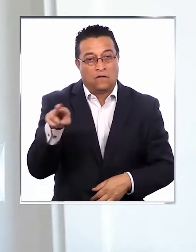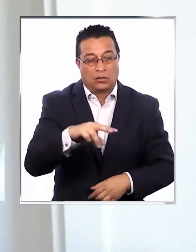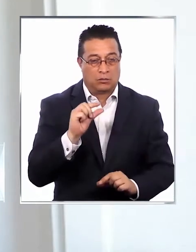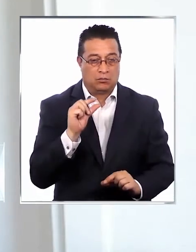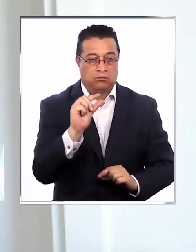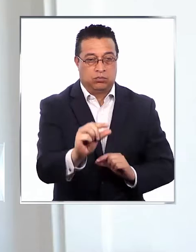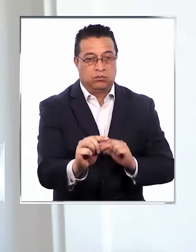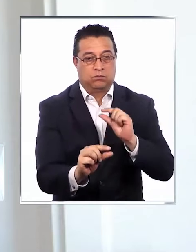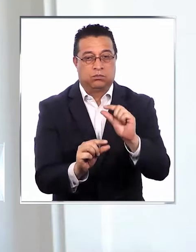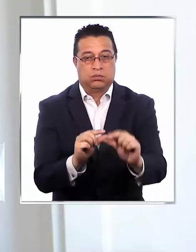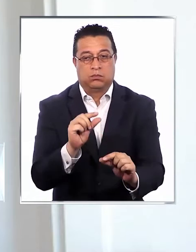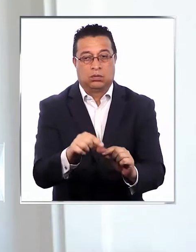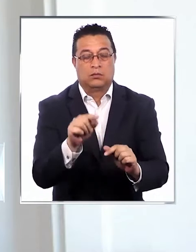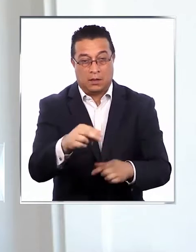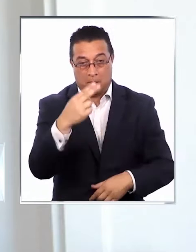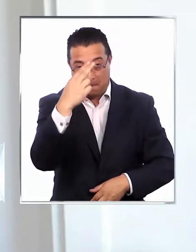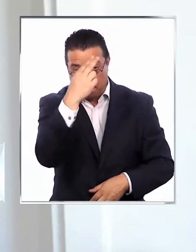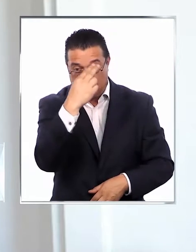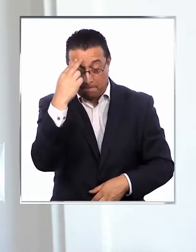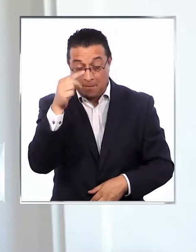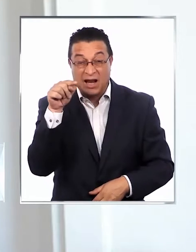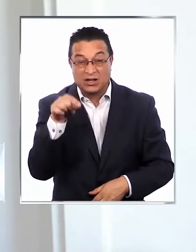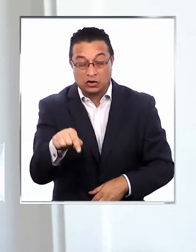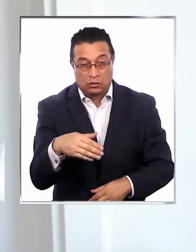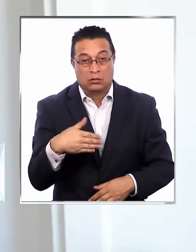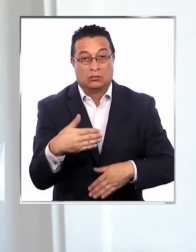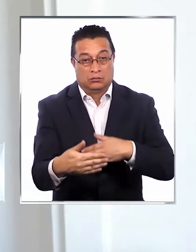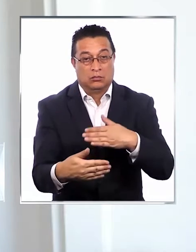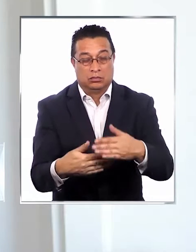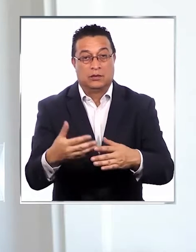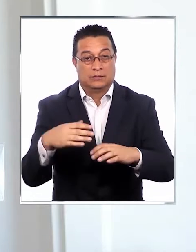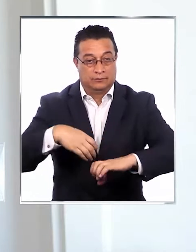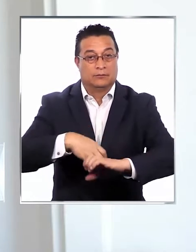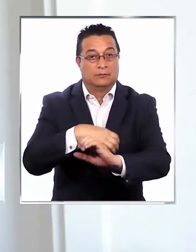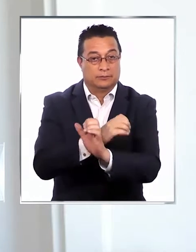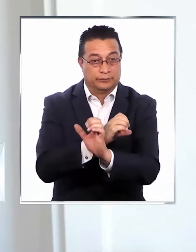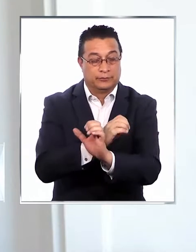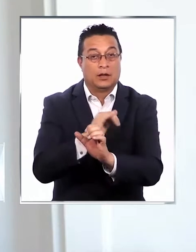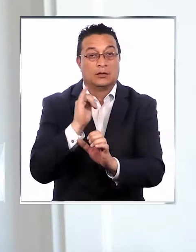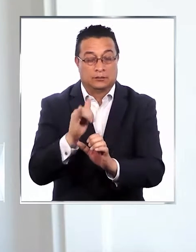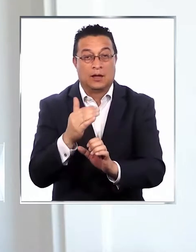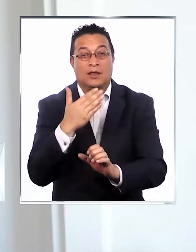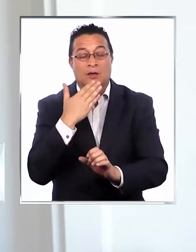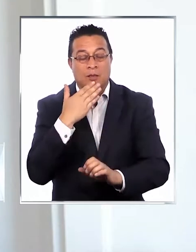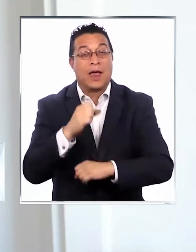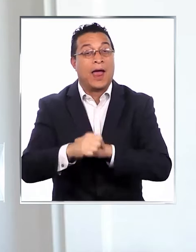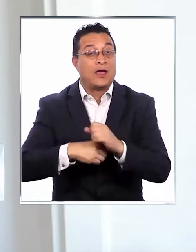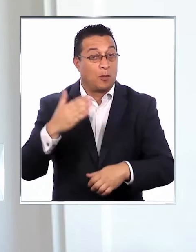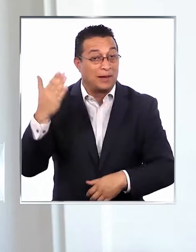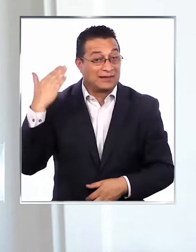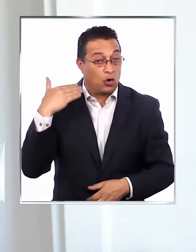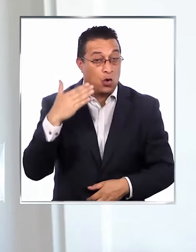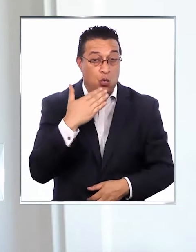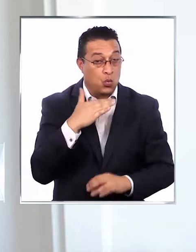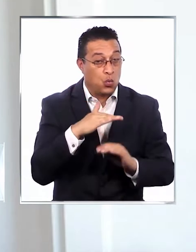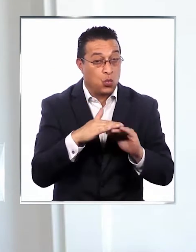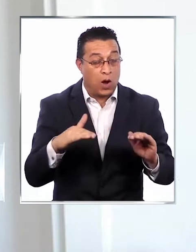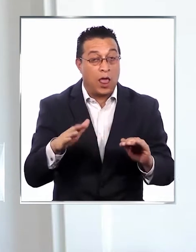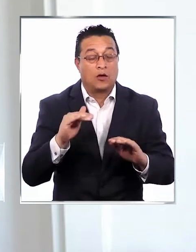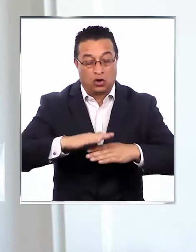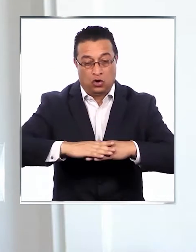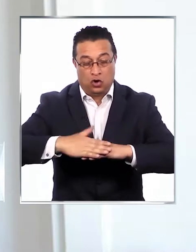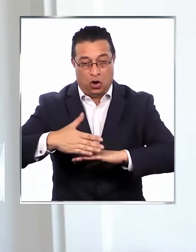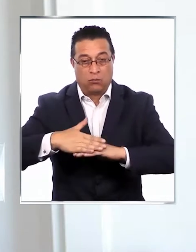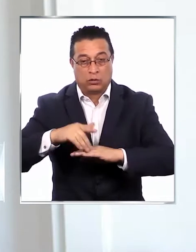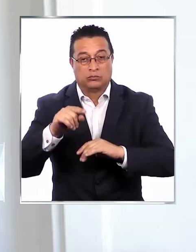progresivo. Durante el mes de marzo vamos a estar con clases online, al igual como fue el año pasado. Llevamos